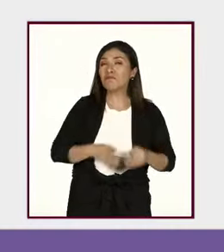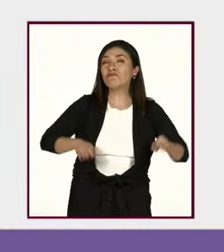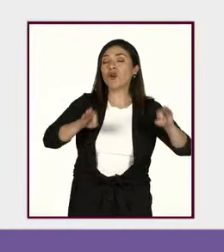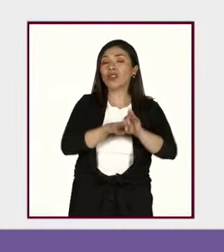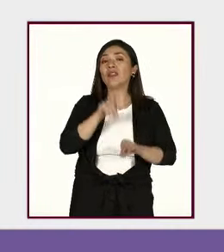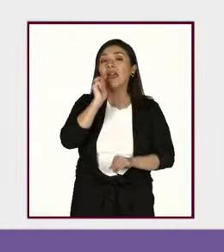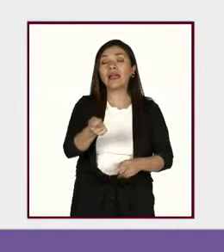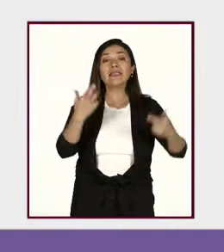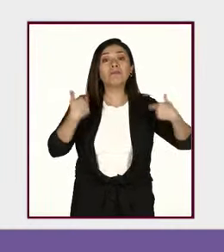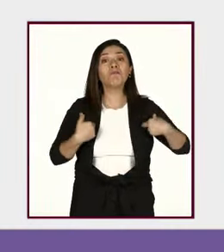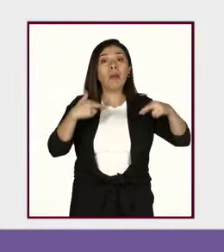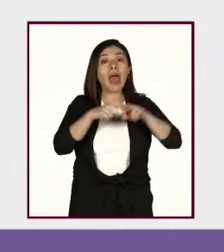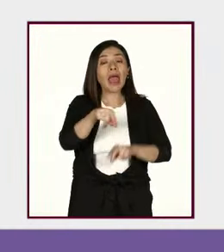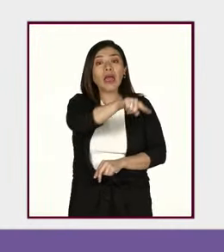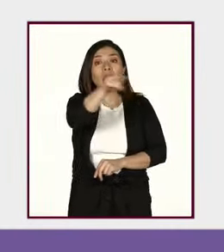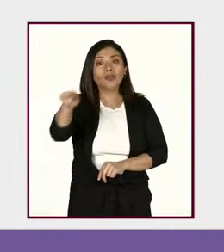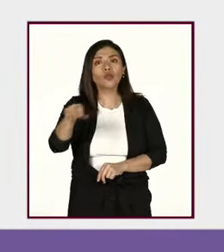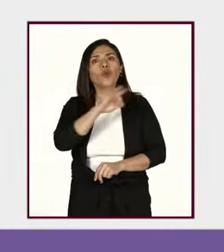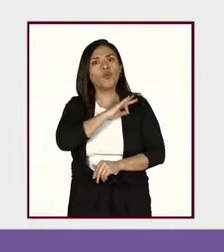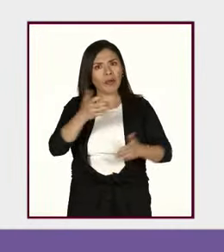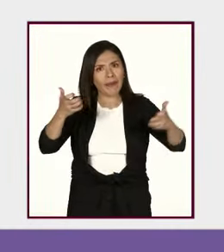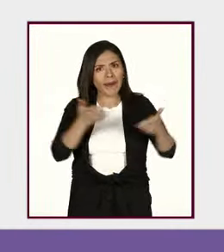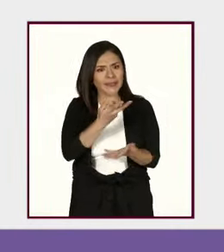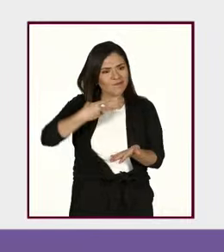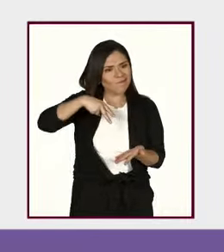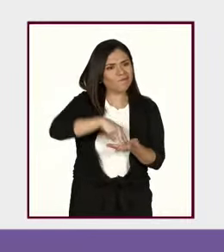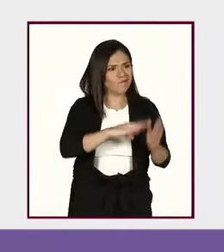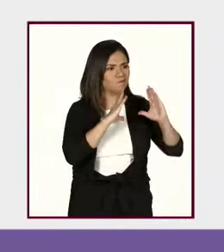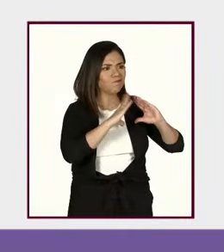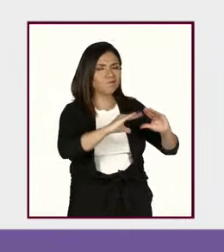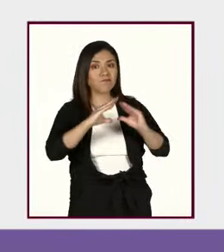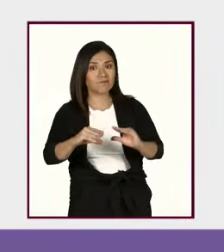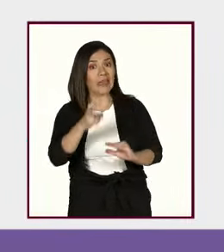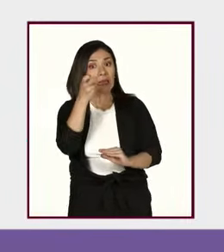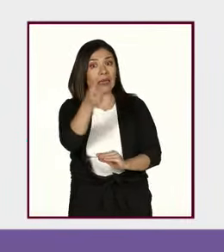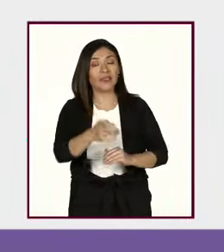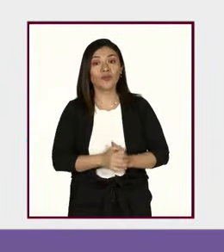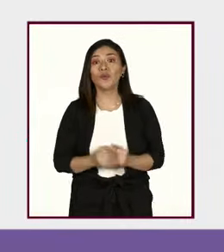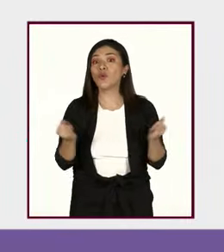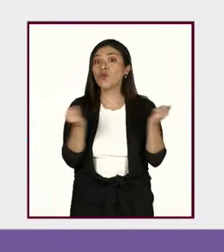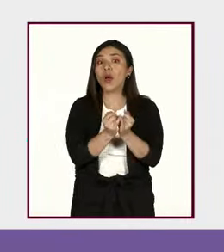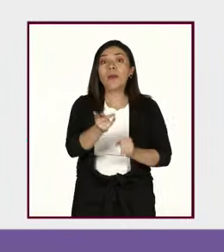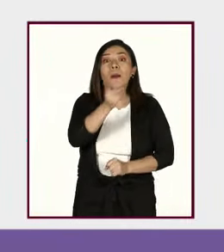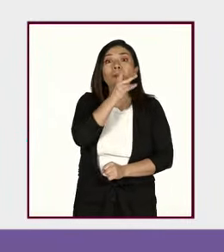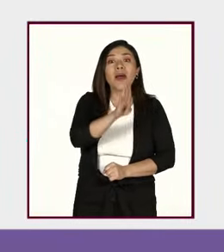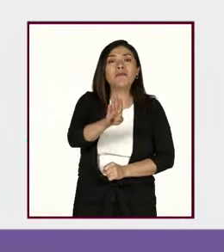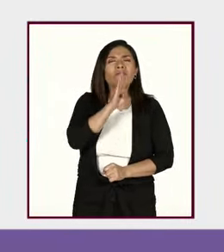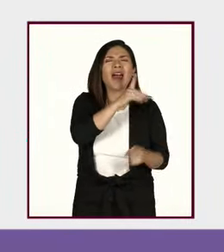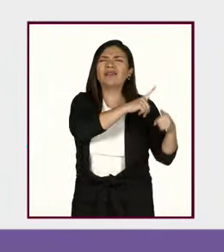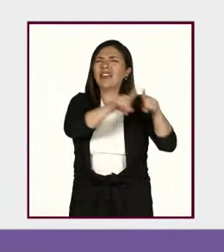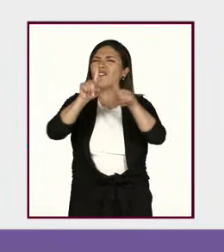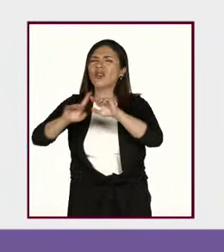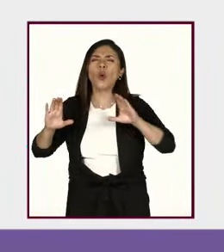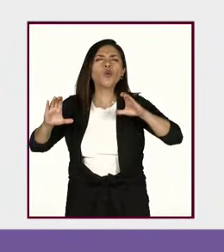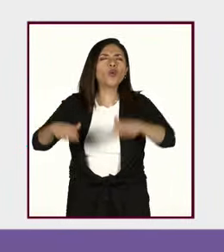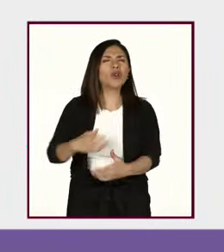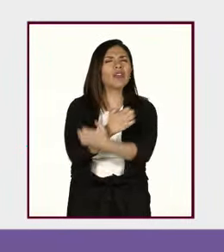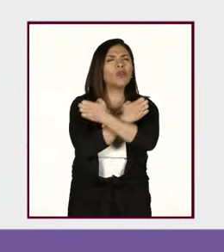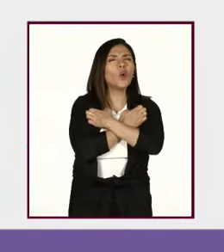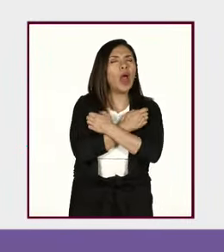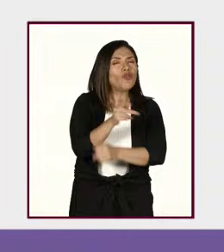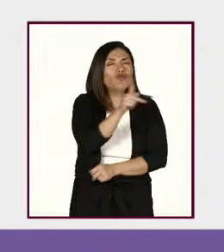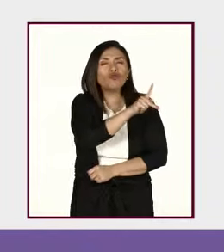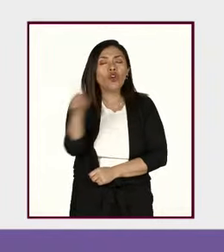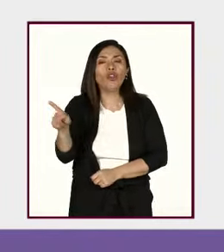que los docentes pueden jugar en esta tarea. Los padres, o sea, la comunidad educativa en su conjunto